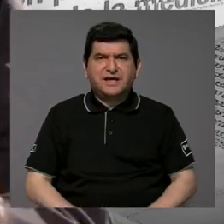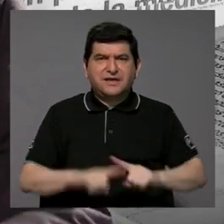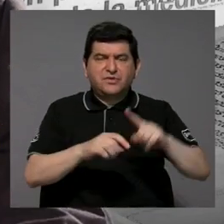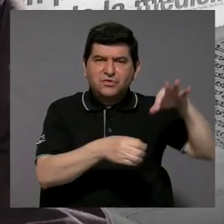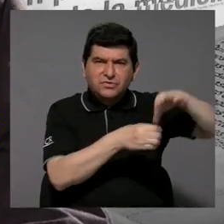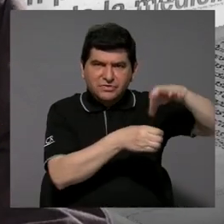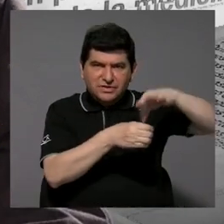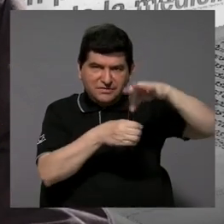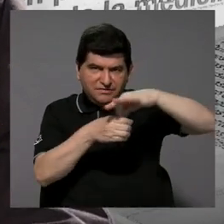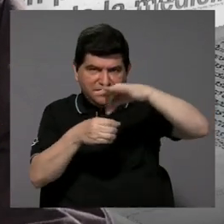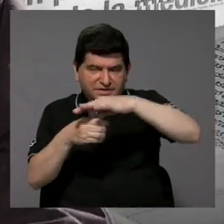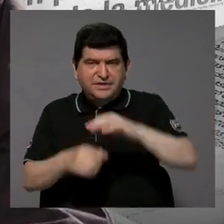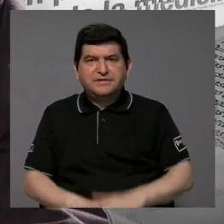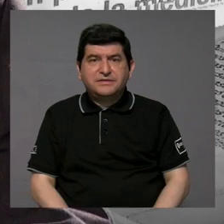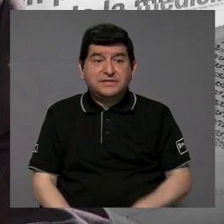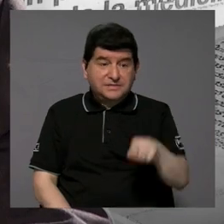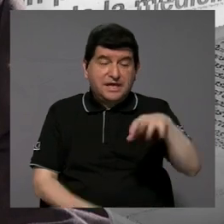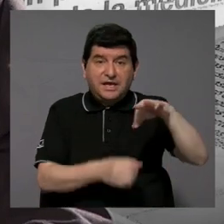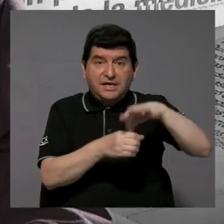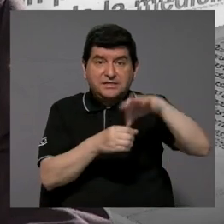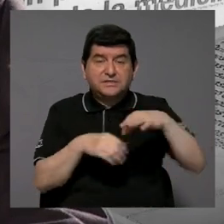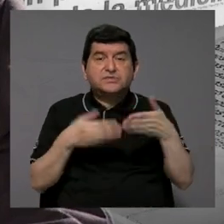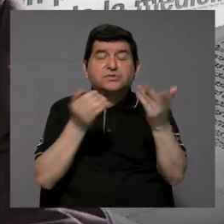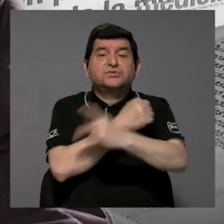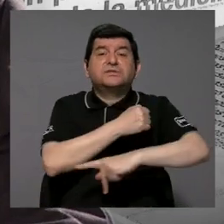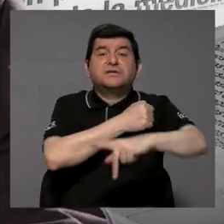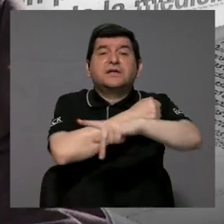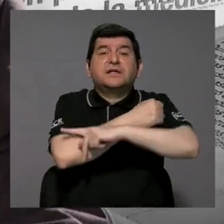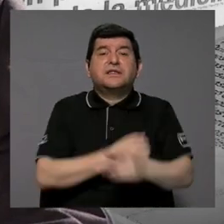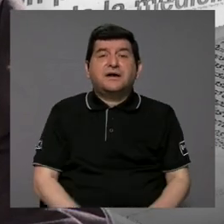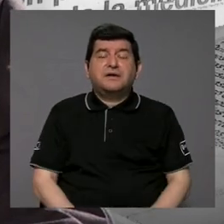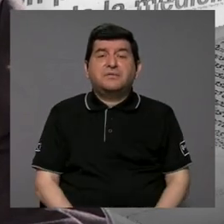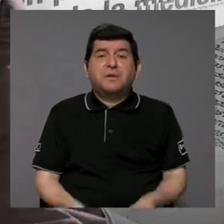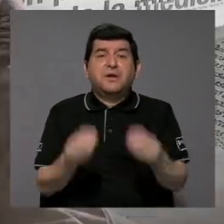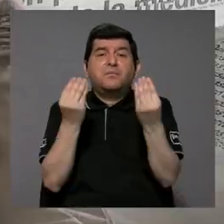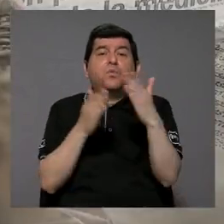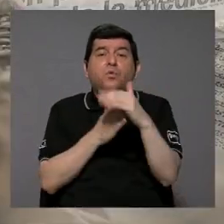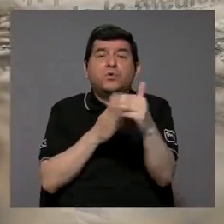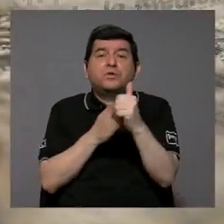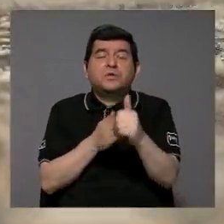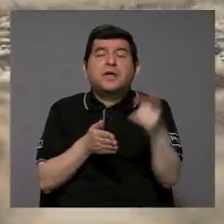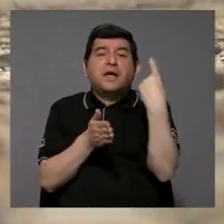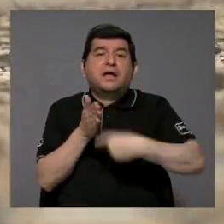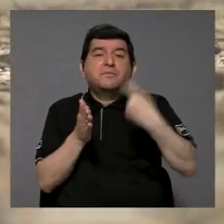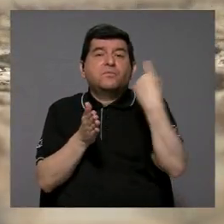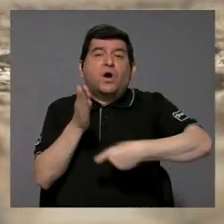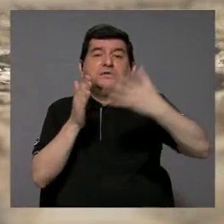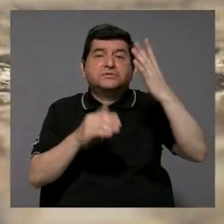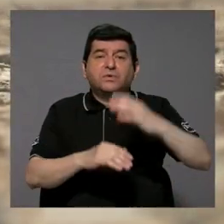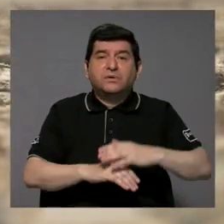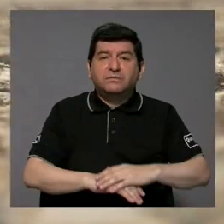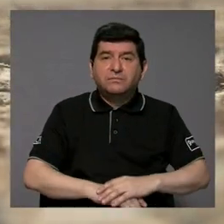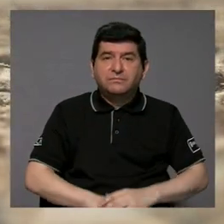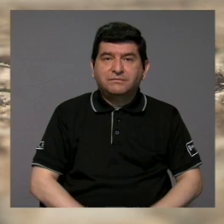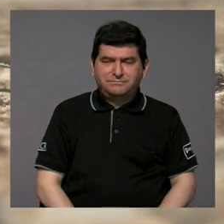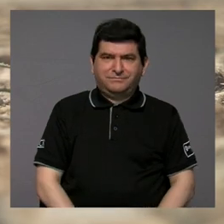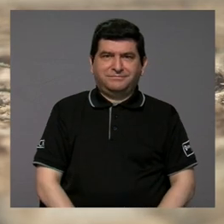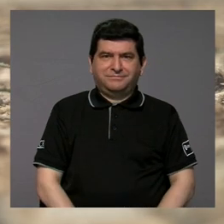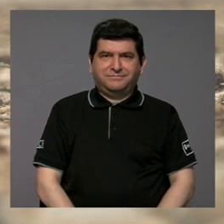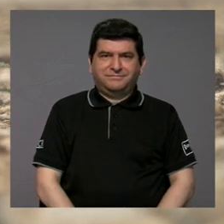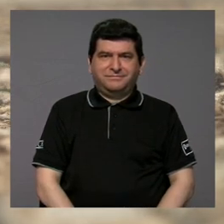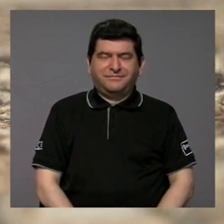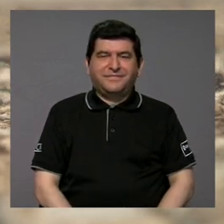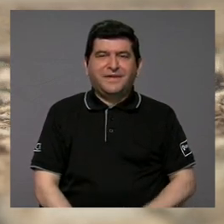cultivos que eran los cultivos que le dejaban al país un montón de dólares en impuestos. Bueno, no